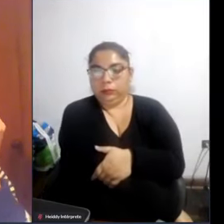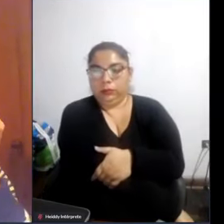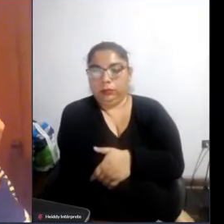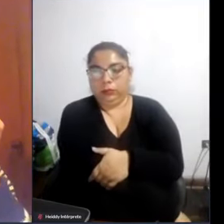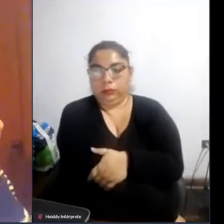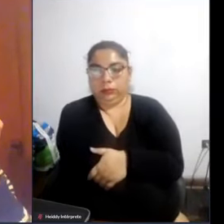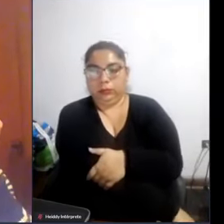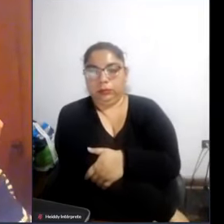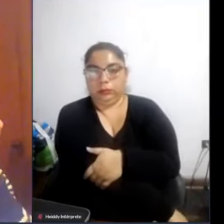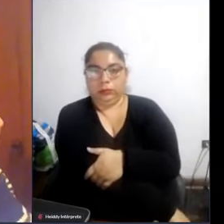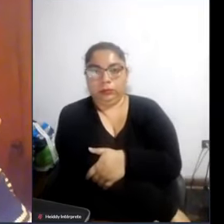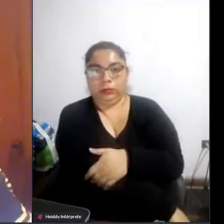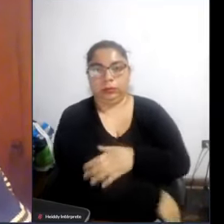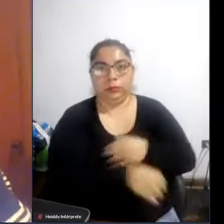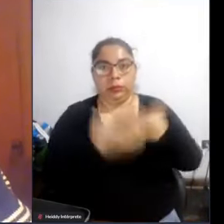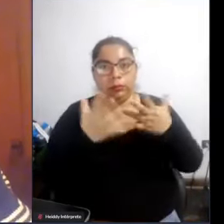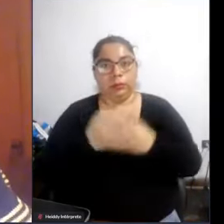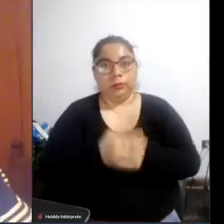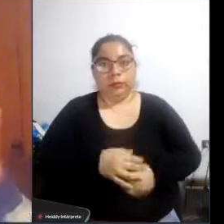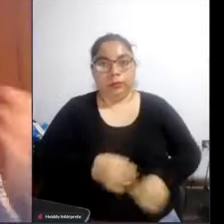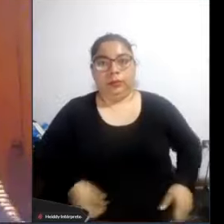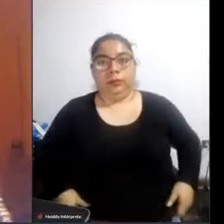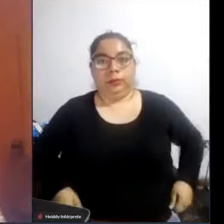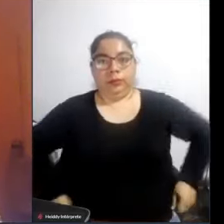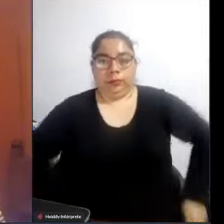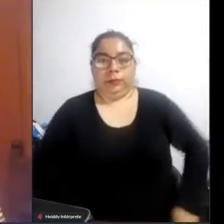no no no no no no logramos escuchar